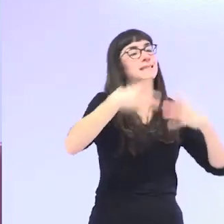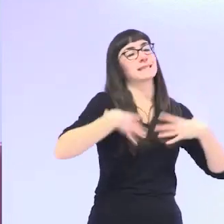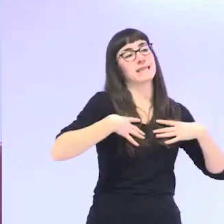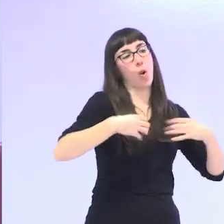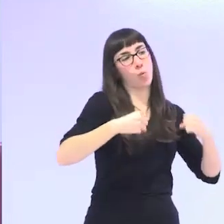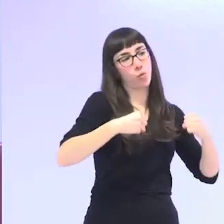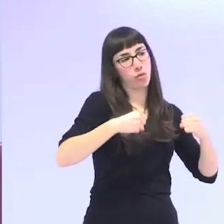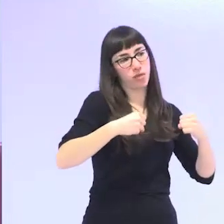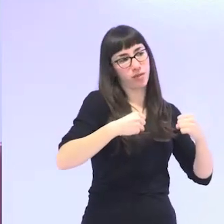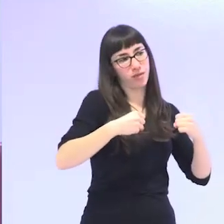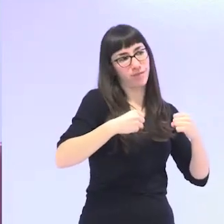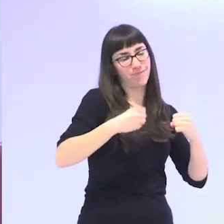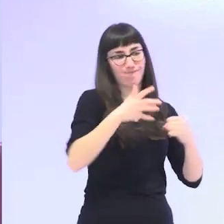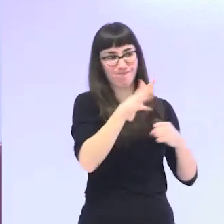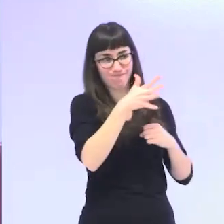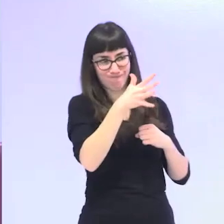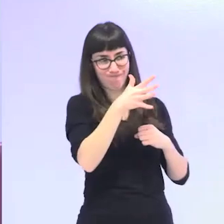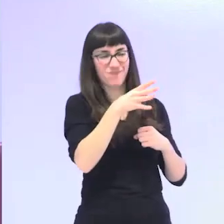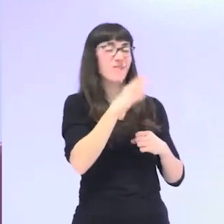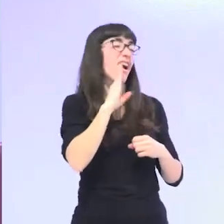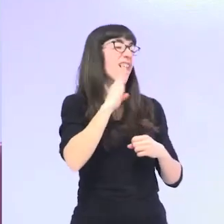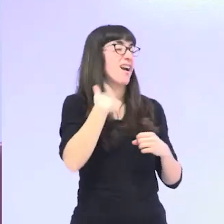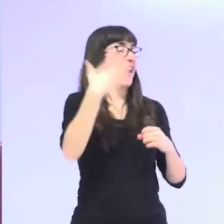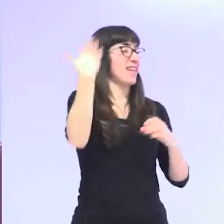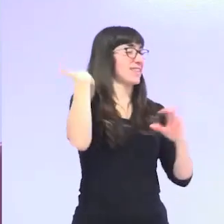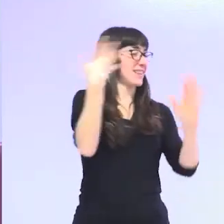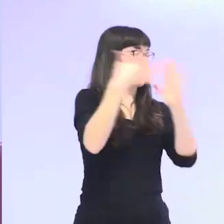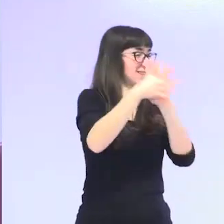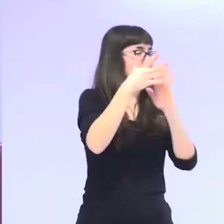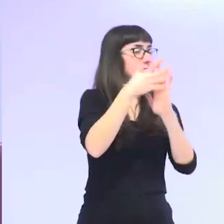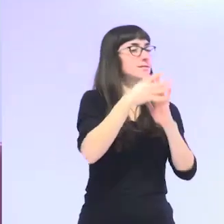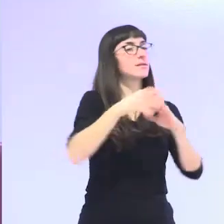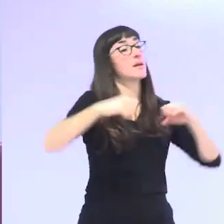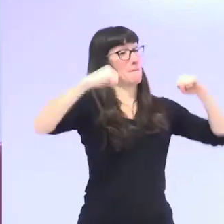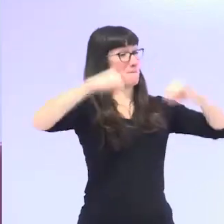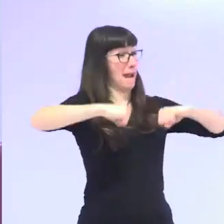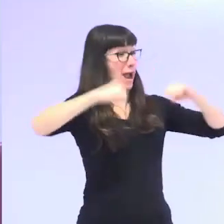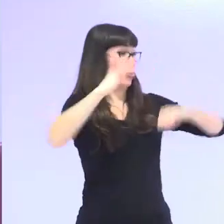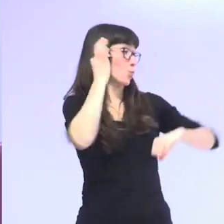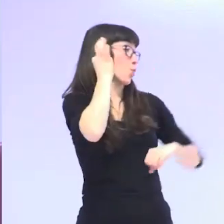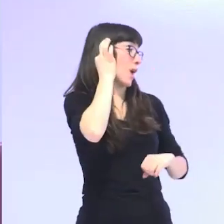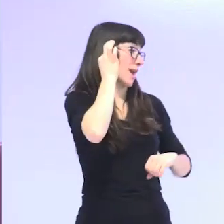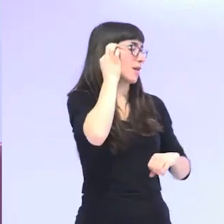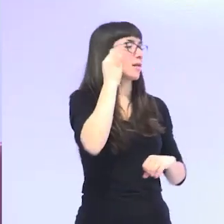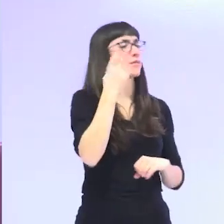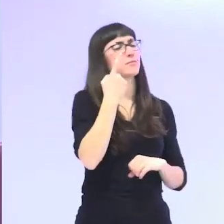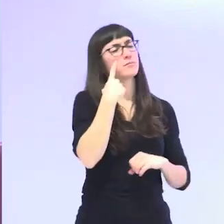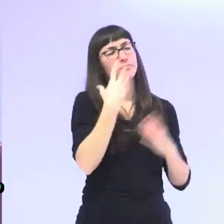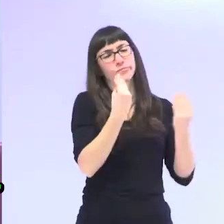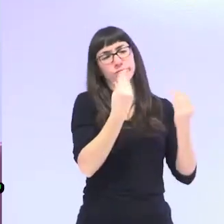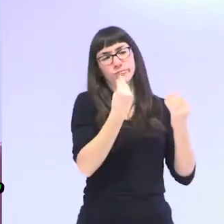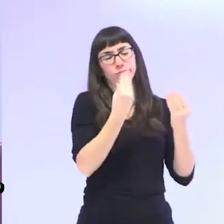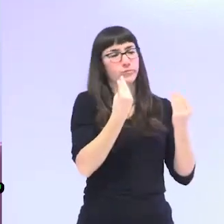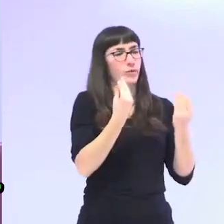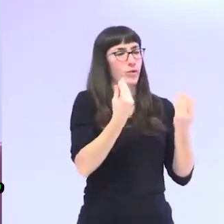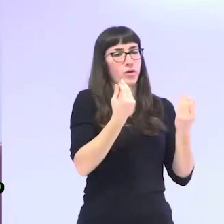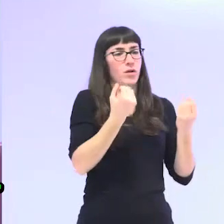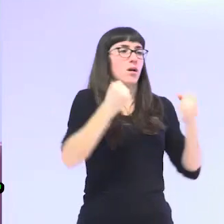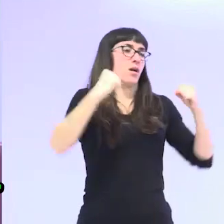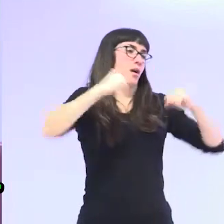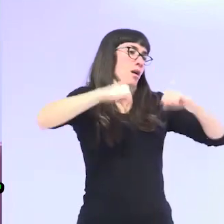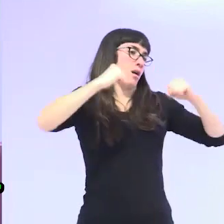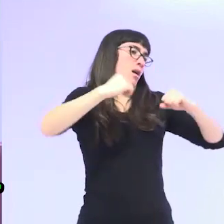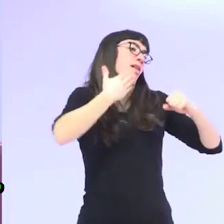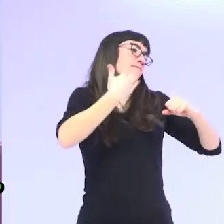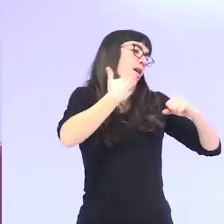eso que os decía antes de que las mujeres mayores tienen mayor nivel de morbilidad porque llegan a edades más